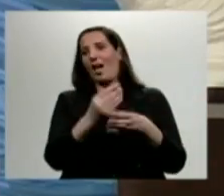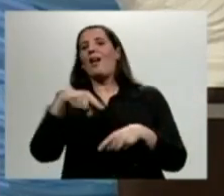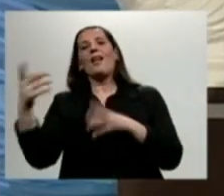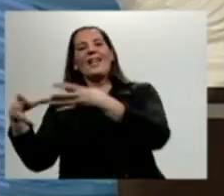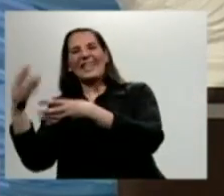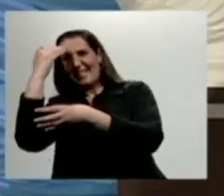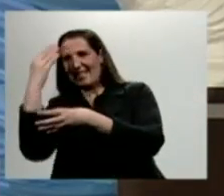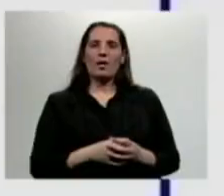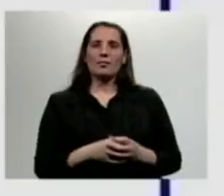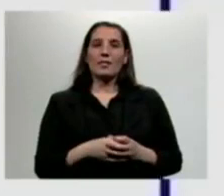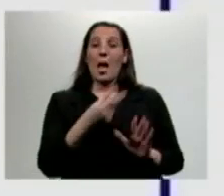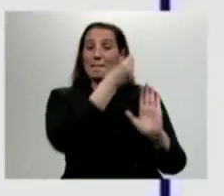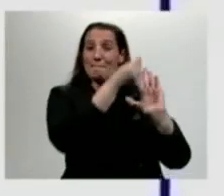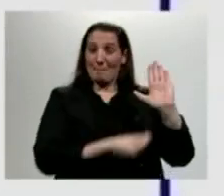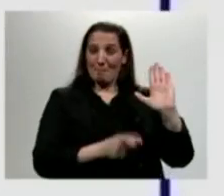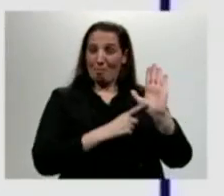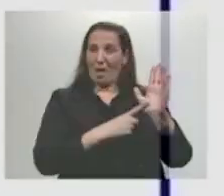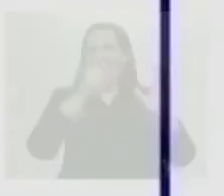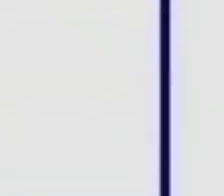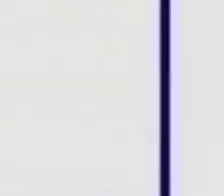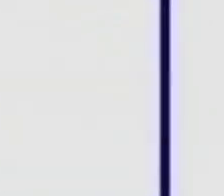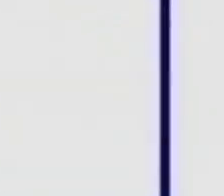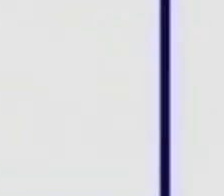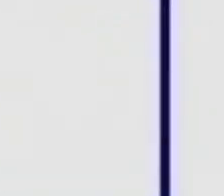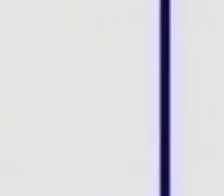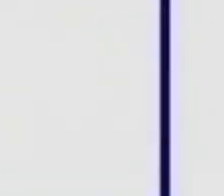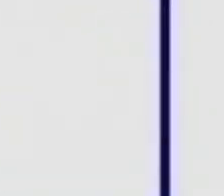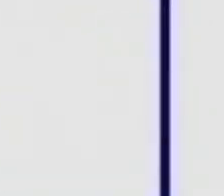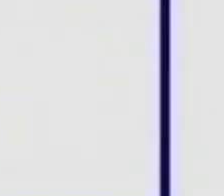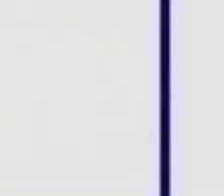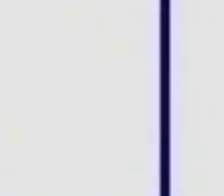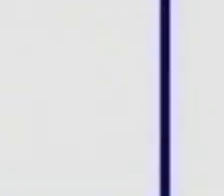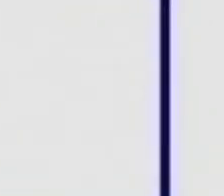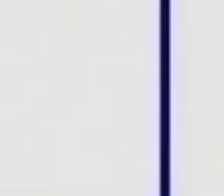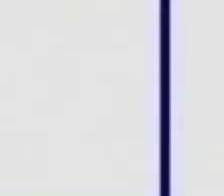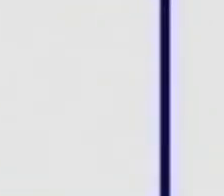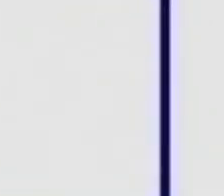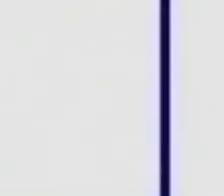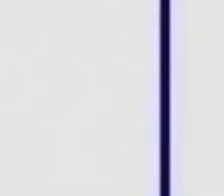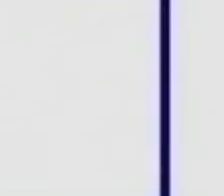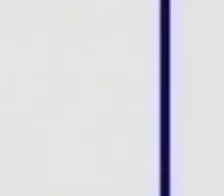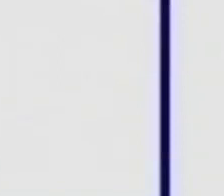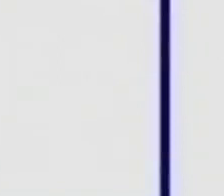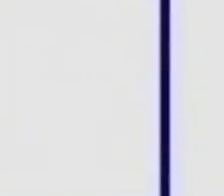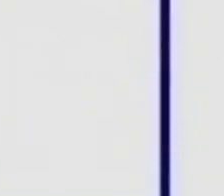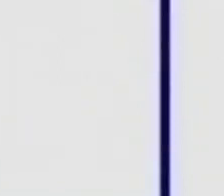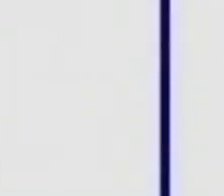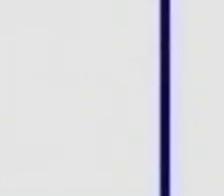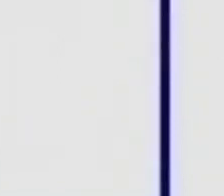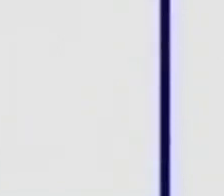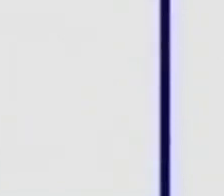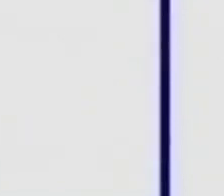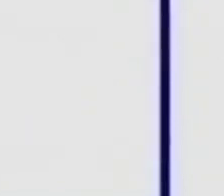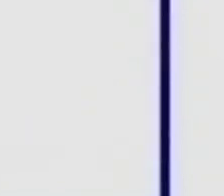poder legislativo. La Comisión realizó 29 reuniones, incluidas 18